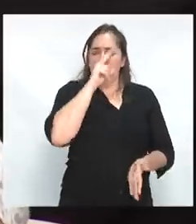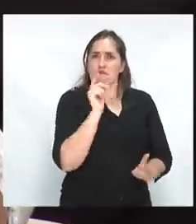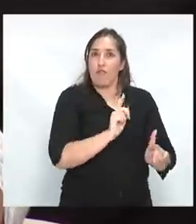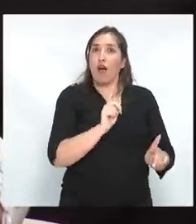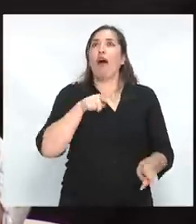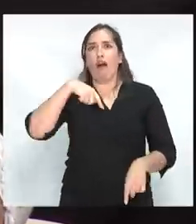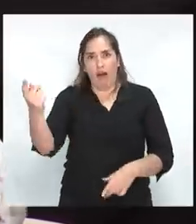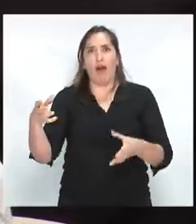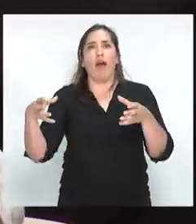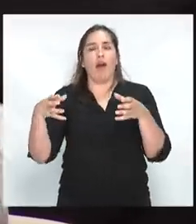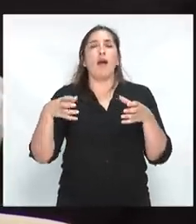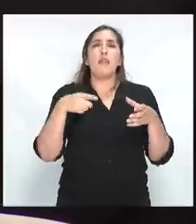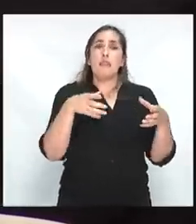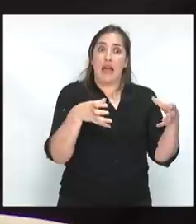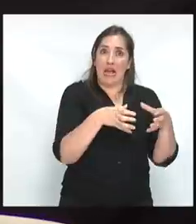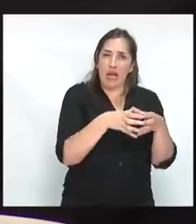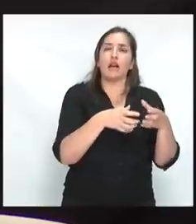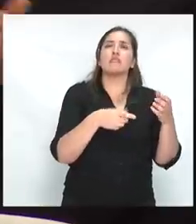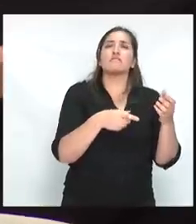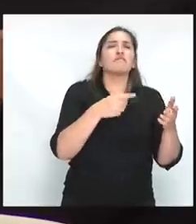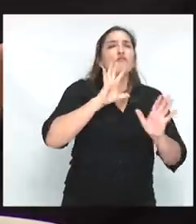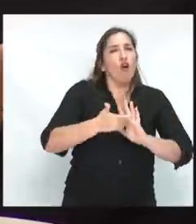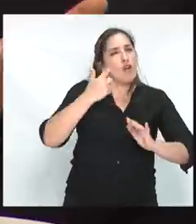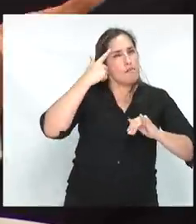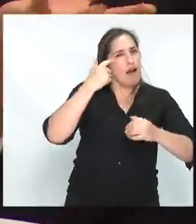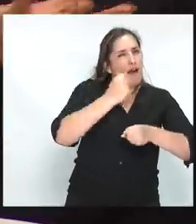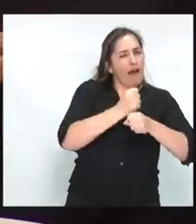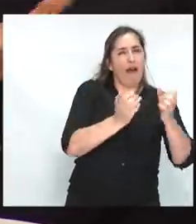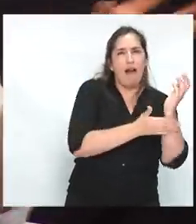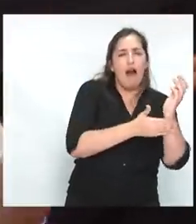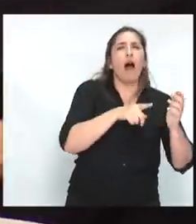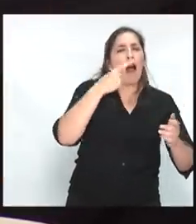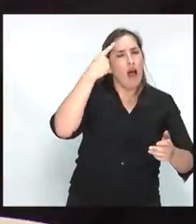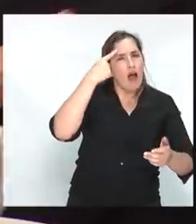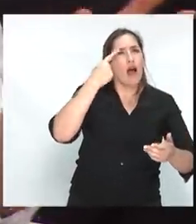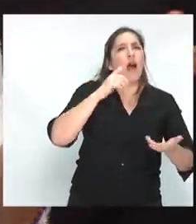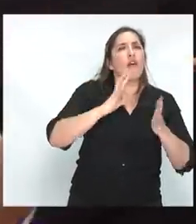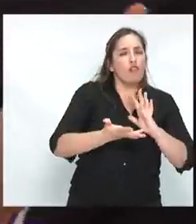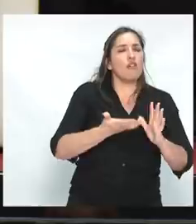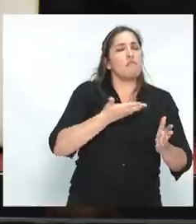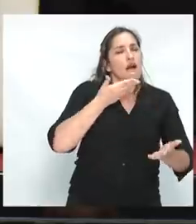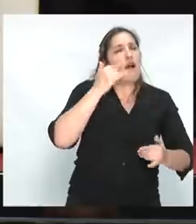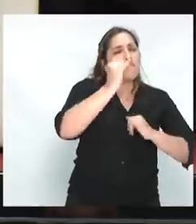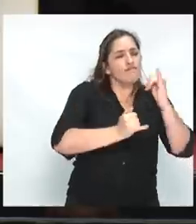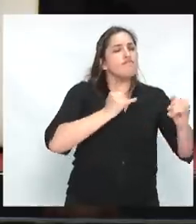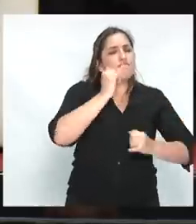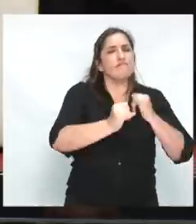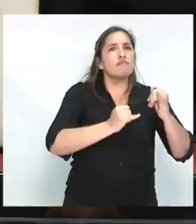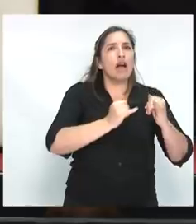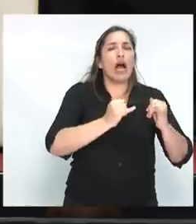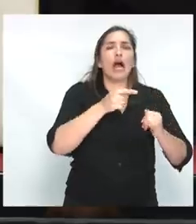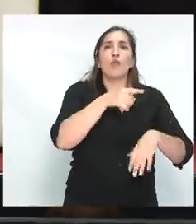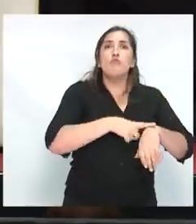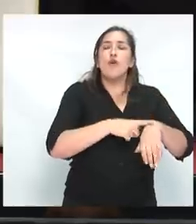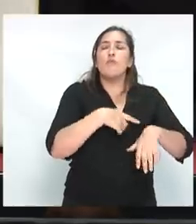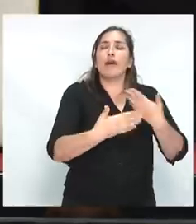como fuerzas progresistas, con el discurso preciso, el momento en que un pedazo del sentido común se resquebrajó.